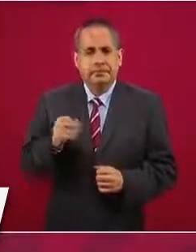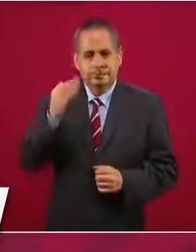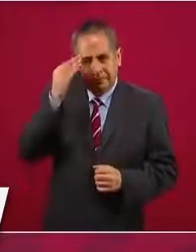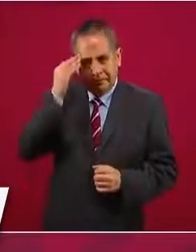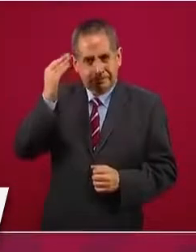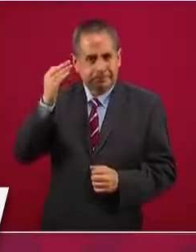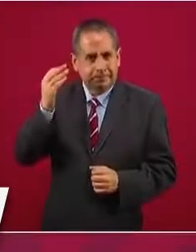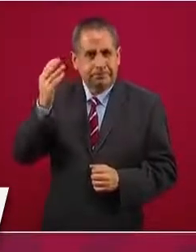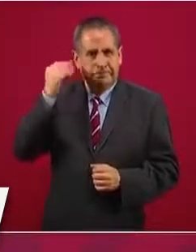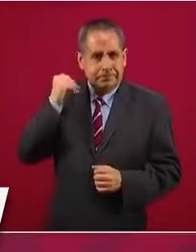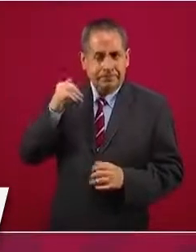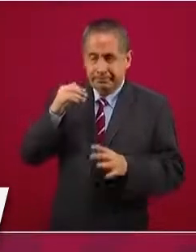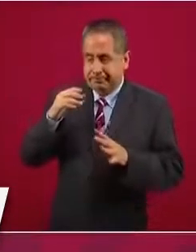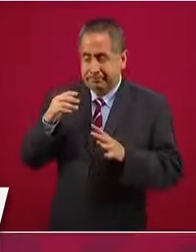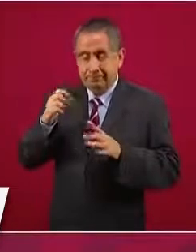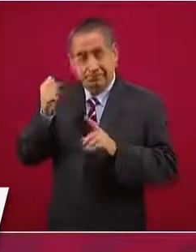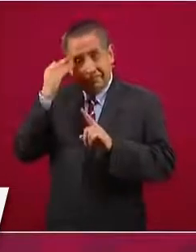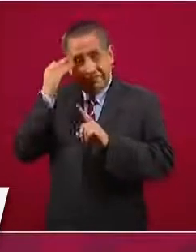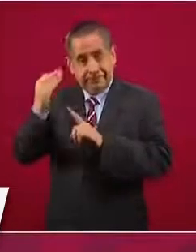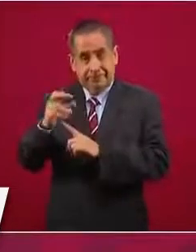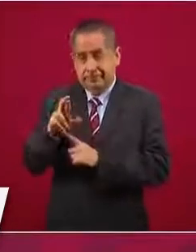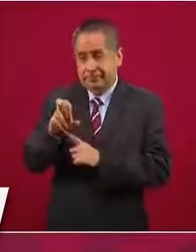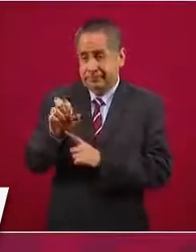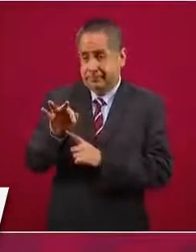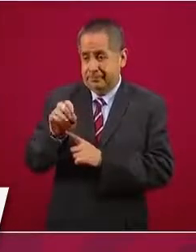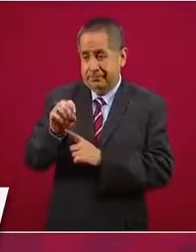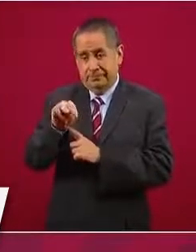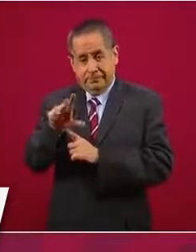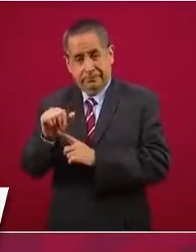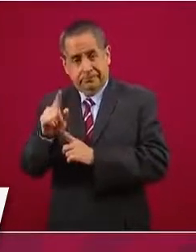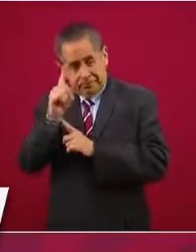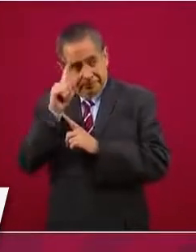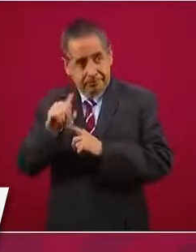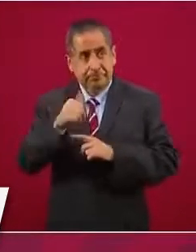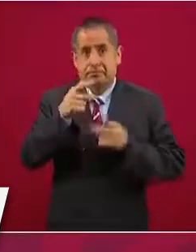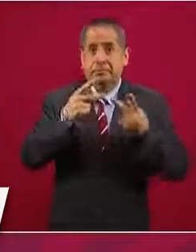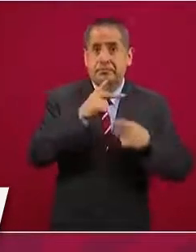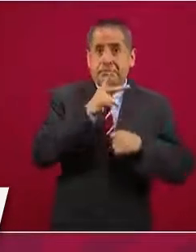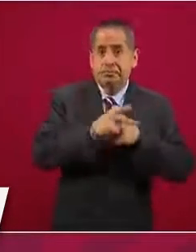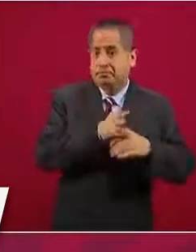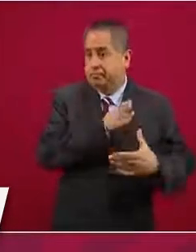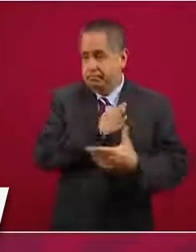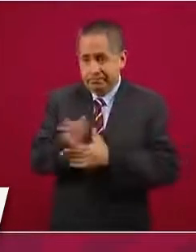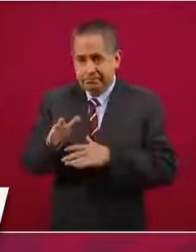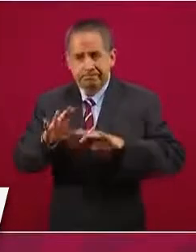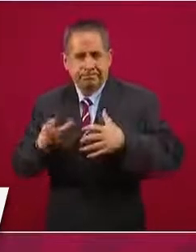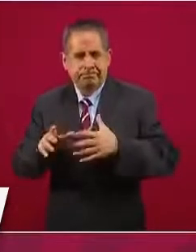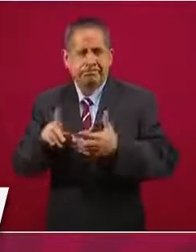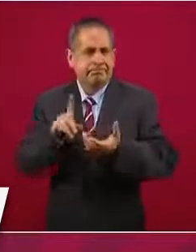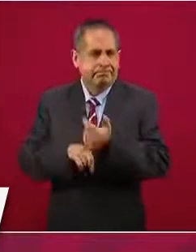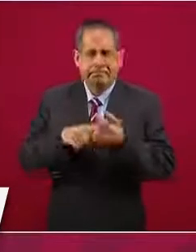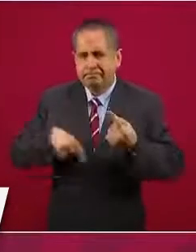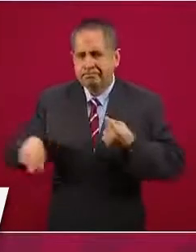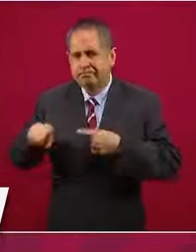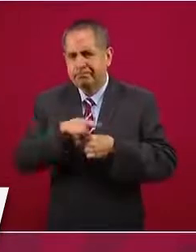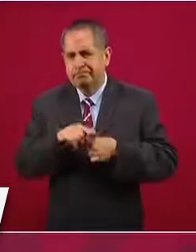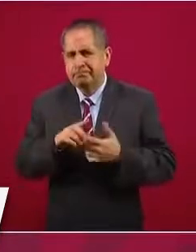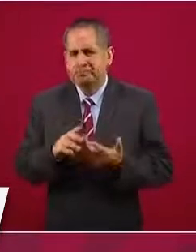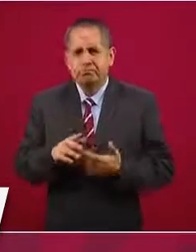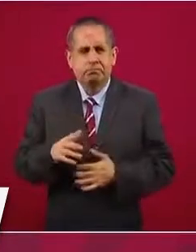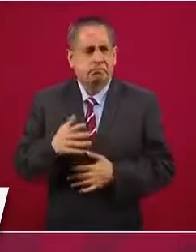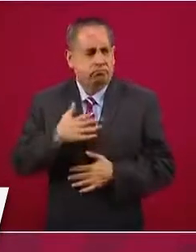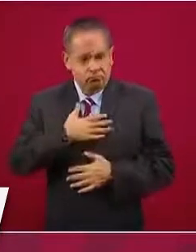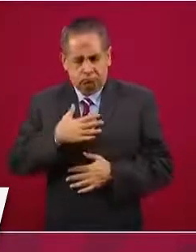restaurar nuestra república con la invasión extranjera, los oficiales surcían sus